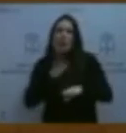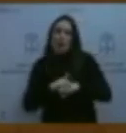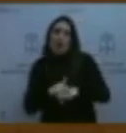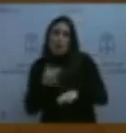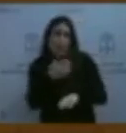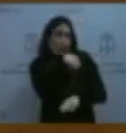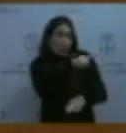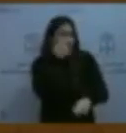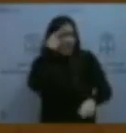hace mucho tiempo. Muchas gracias.